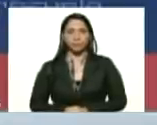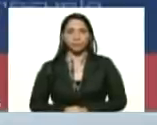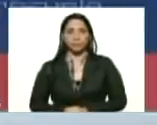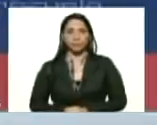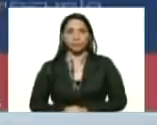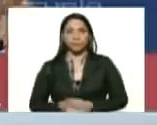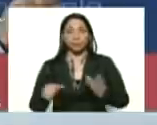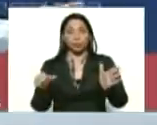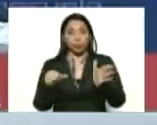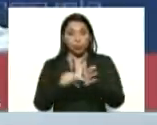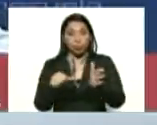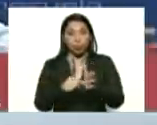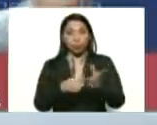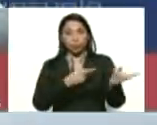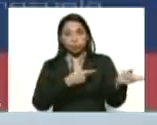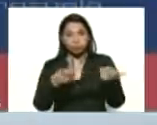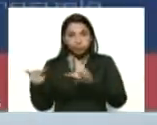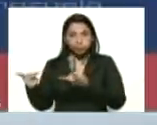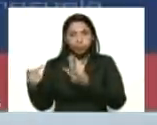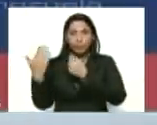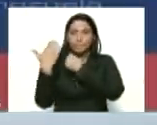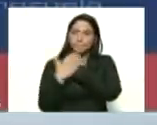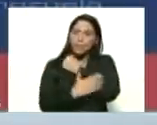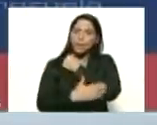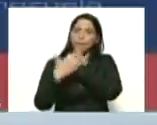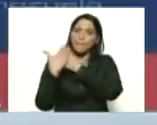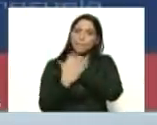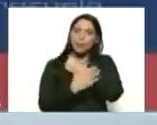donde llegan los reciben con mucho cariño